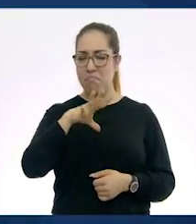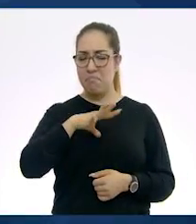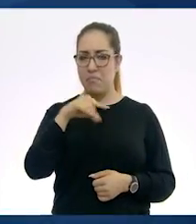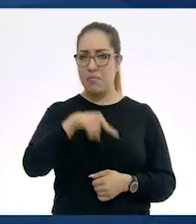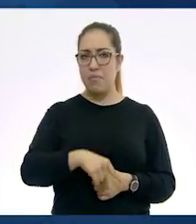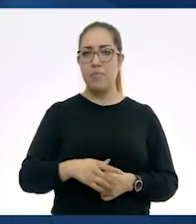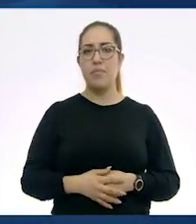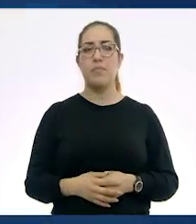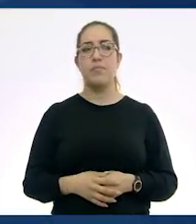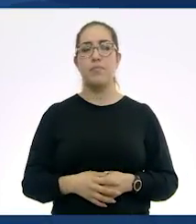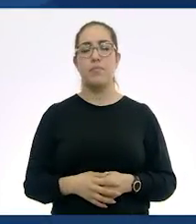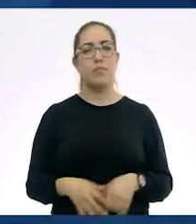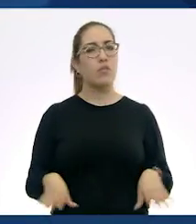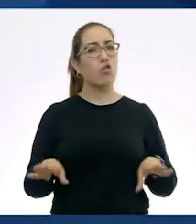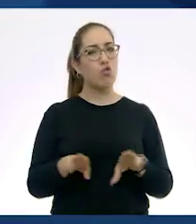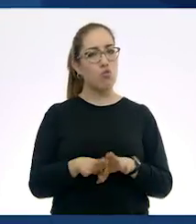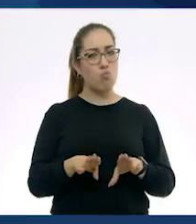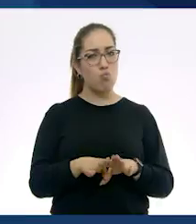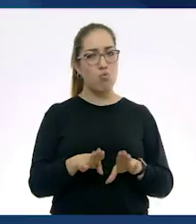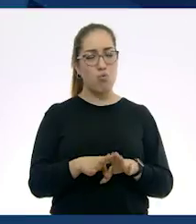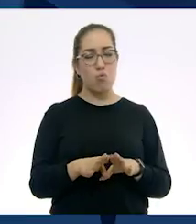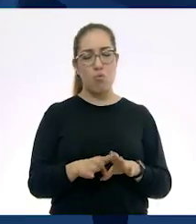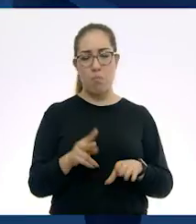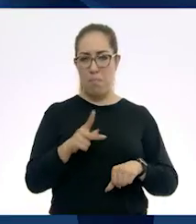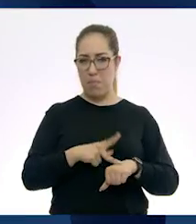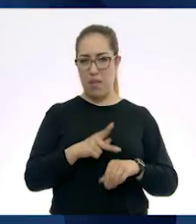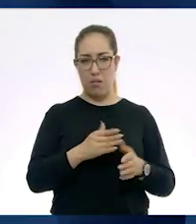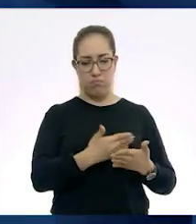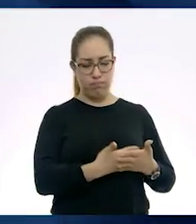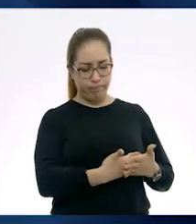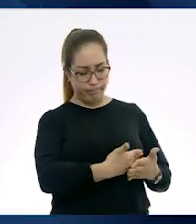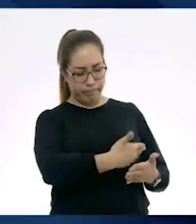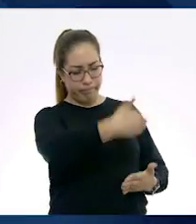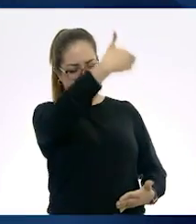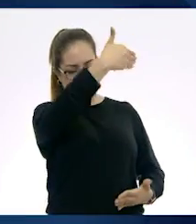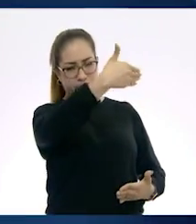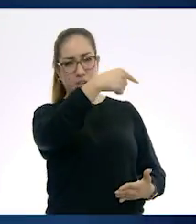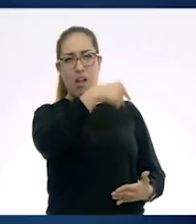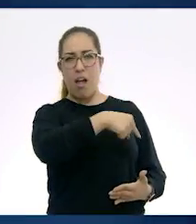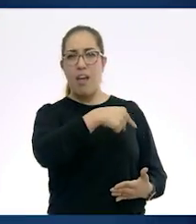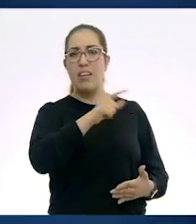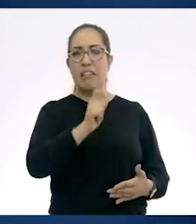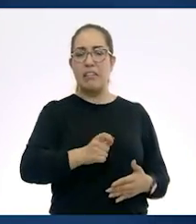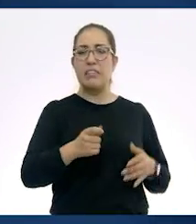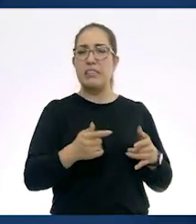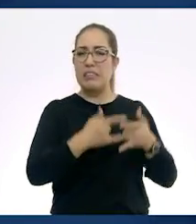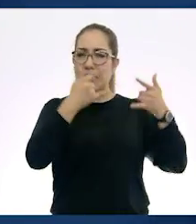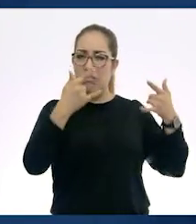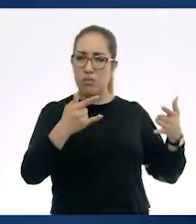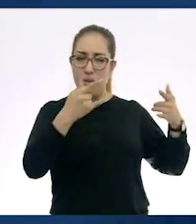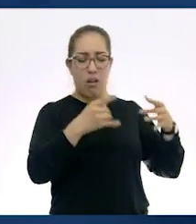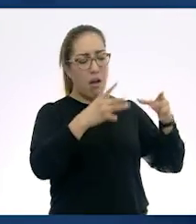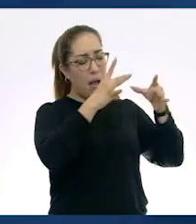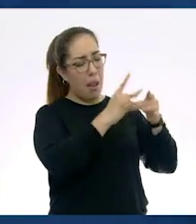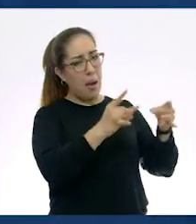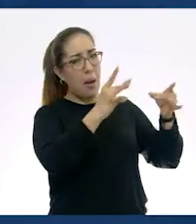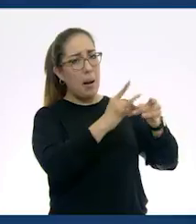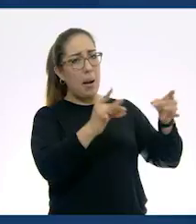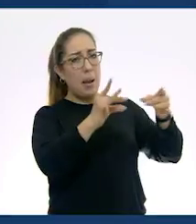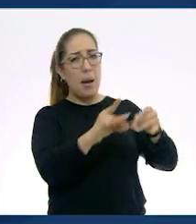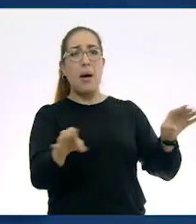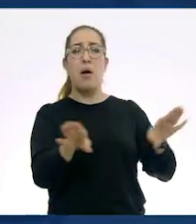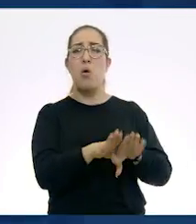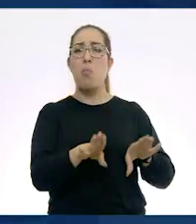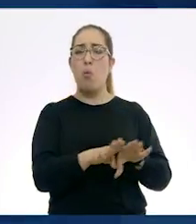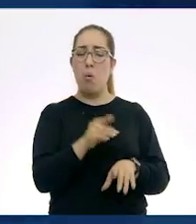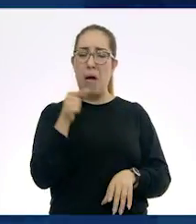colocaban esta especie de murales en las cuales ellos iban contando la historia y el por qué se estaba desarrollando esa